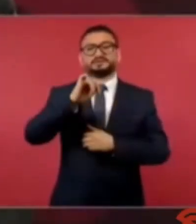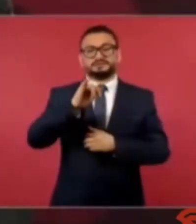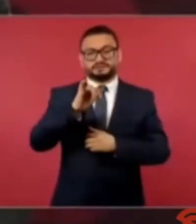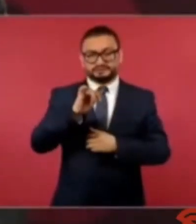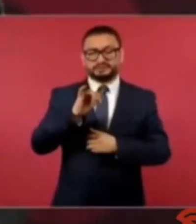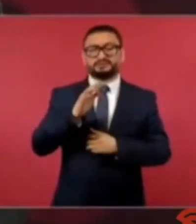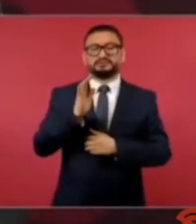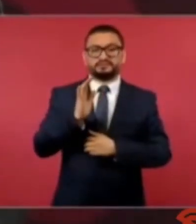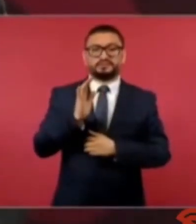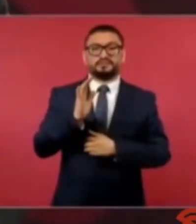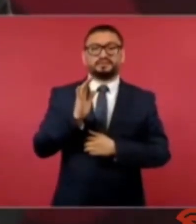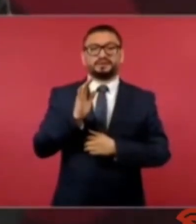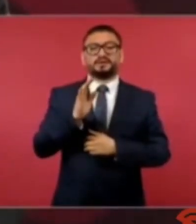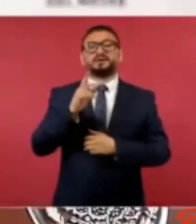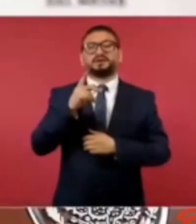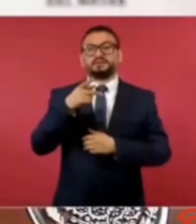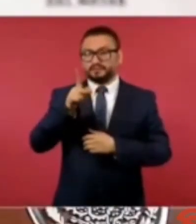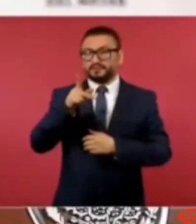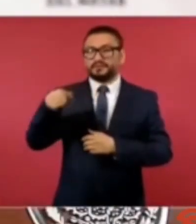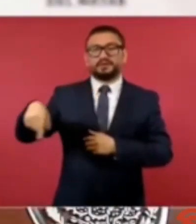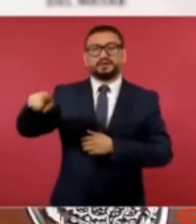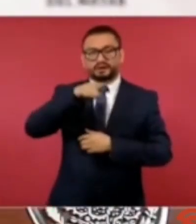muy leales